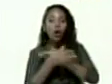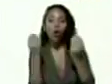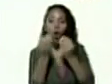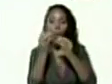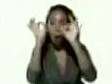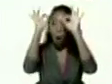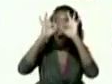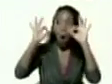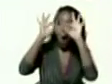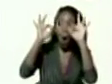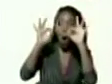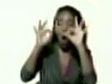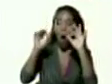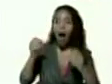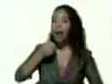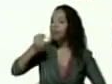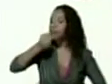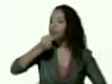el ojo a la prensa libre